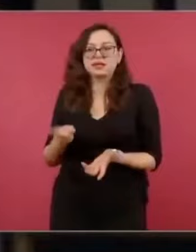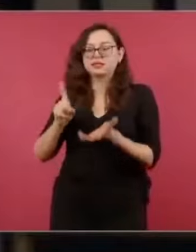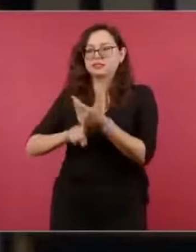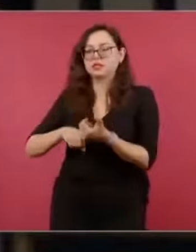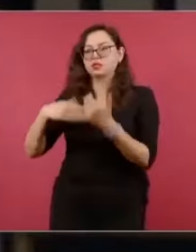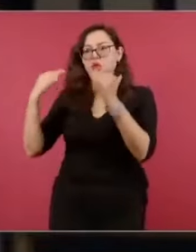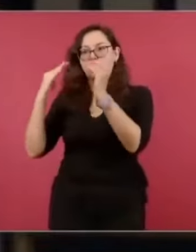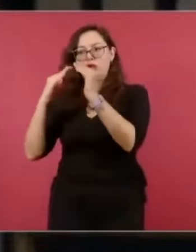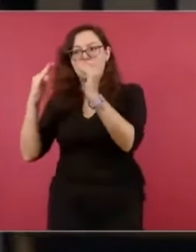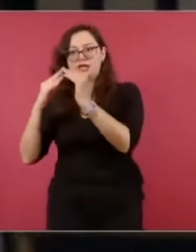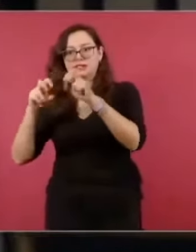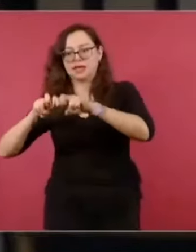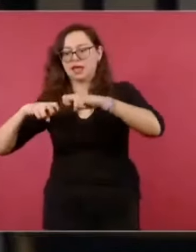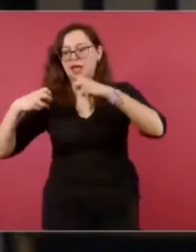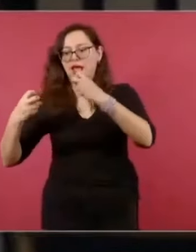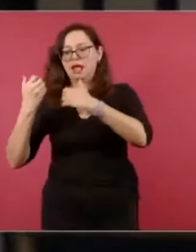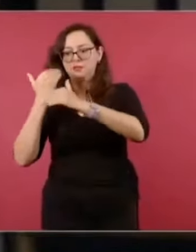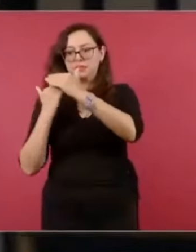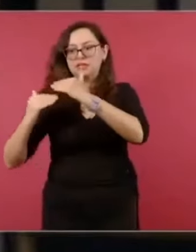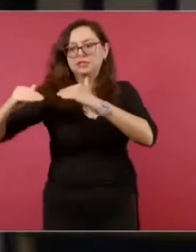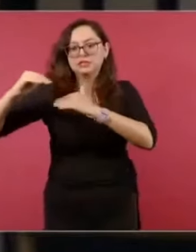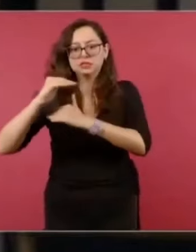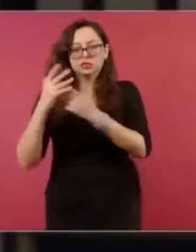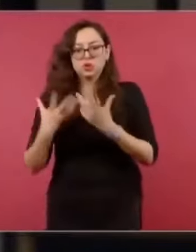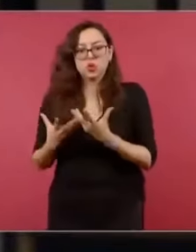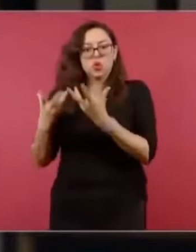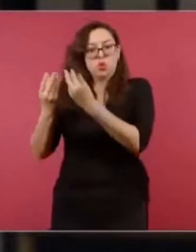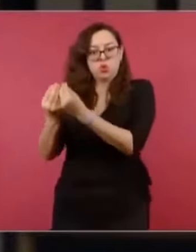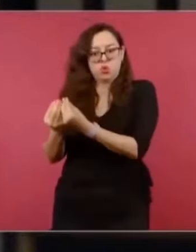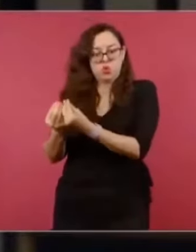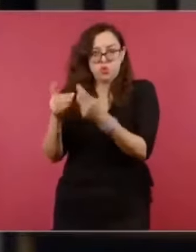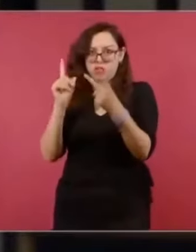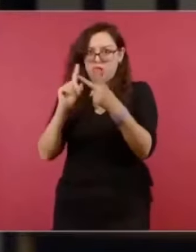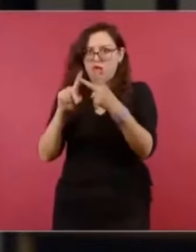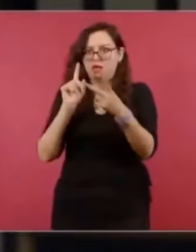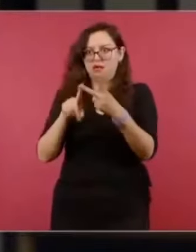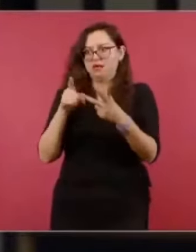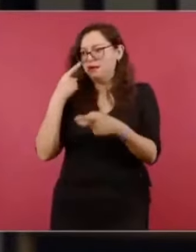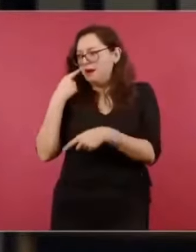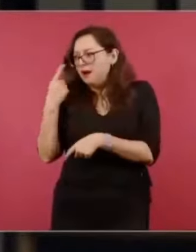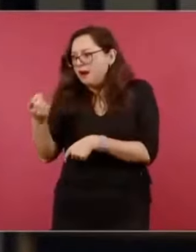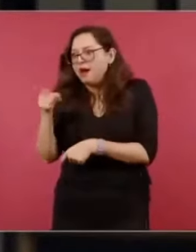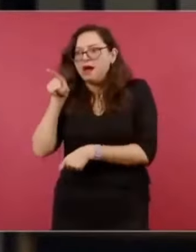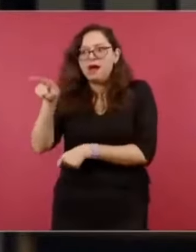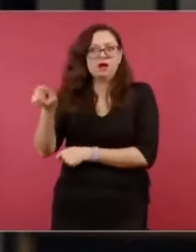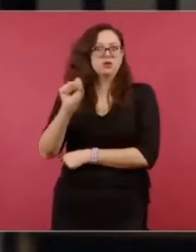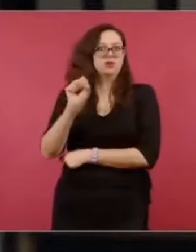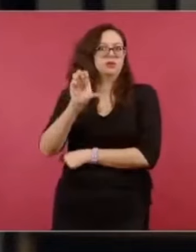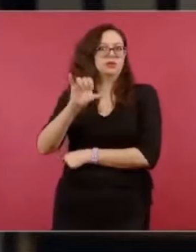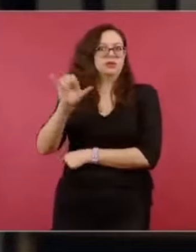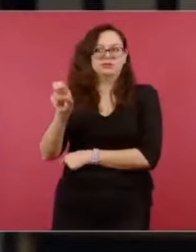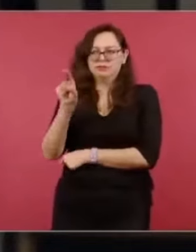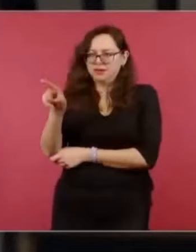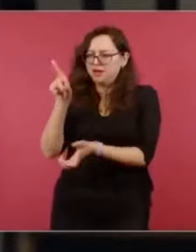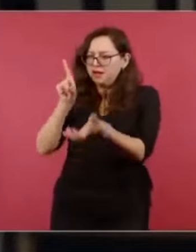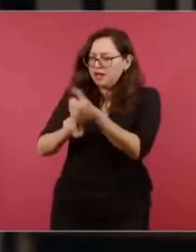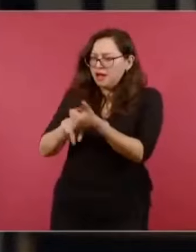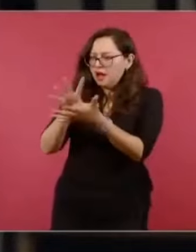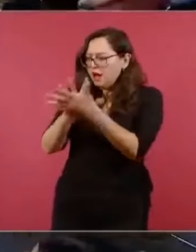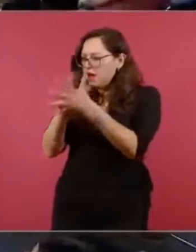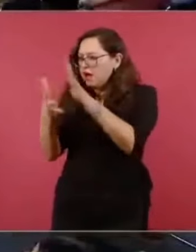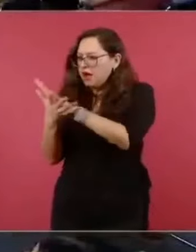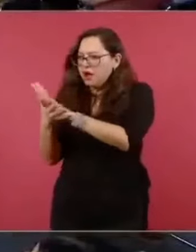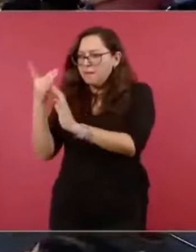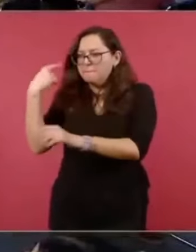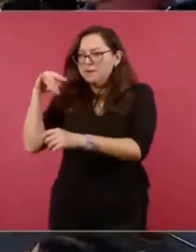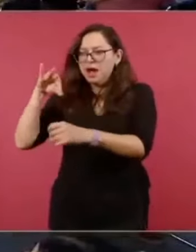ministro, González Alcántara Carranca, ese segundo hecho que evidentemente se enmarca en el proceso electoral que había arrancado